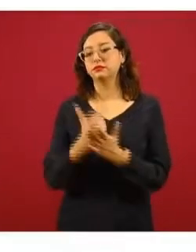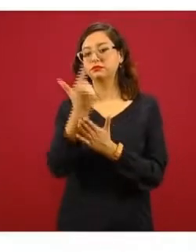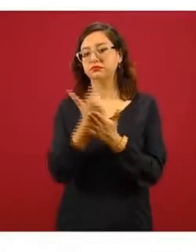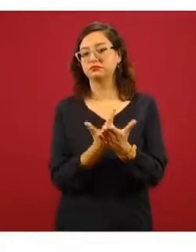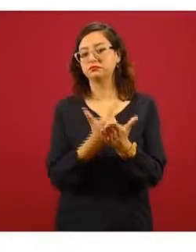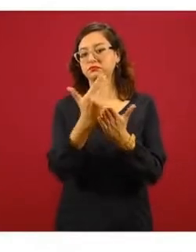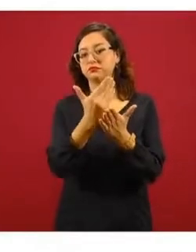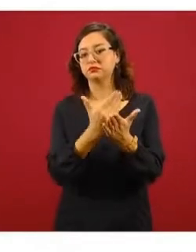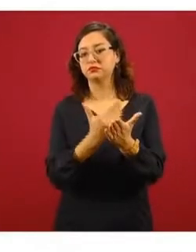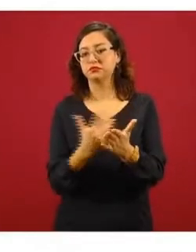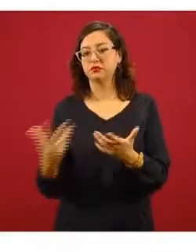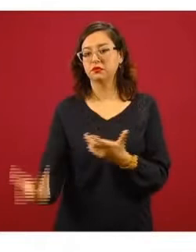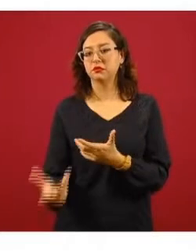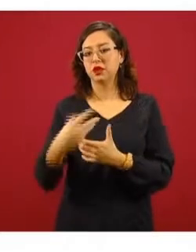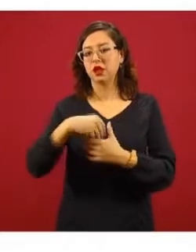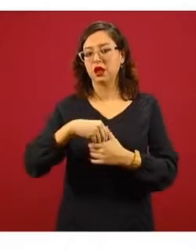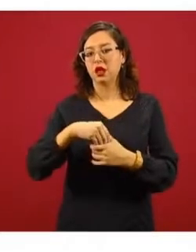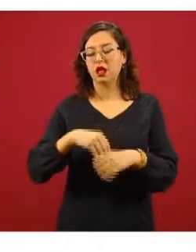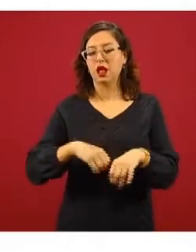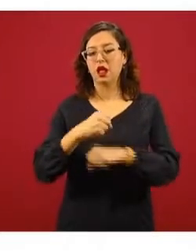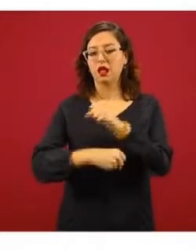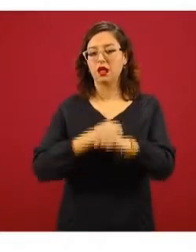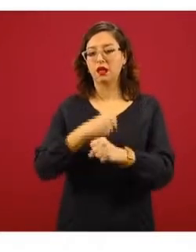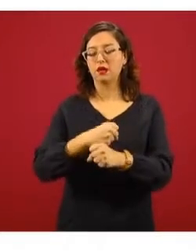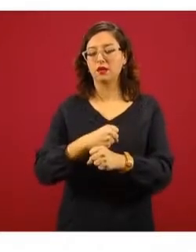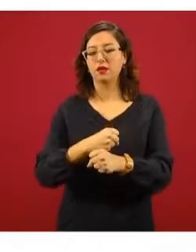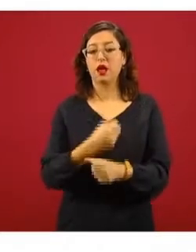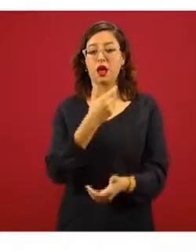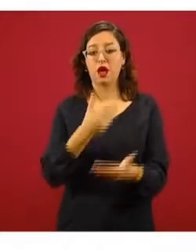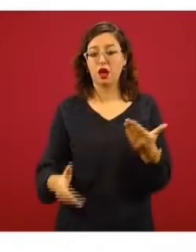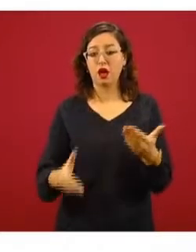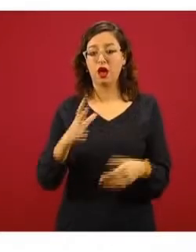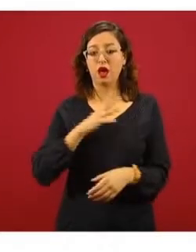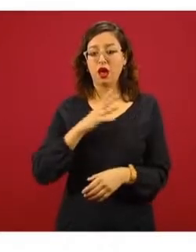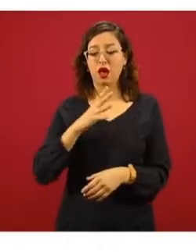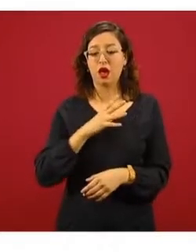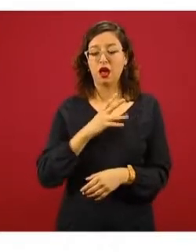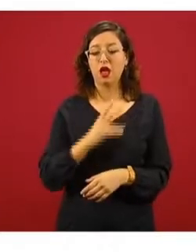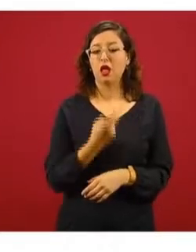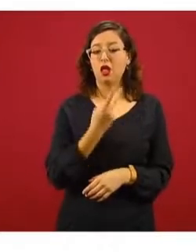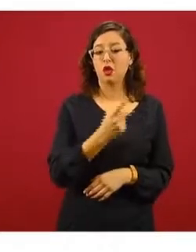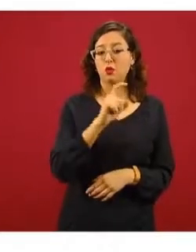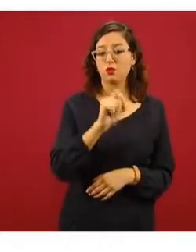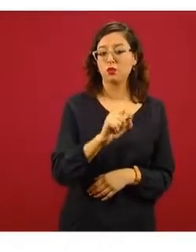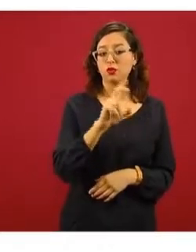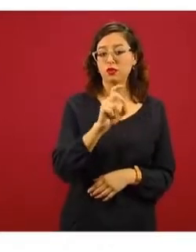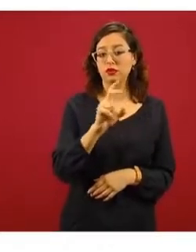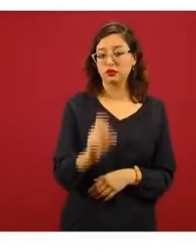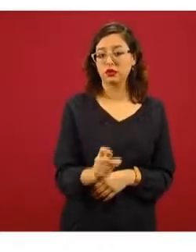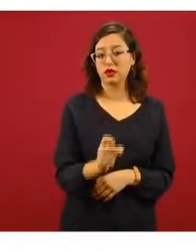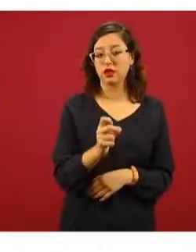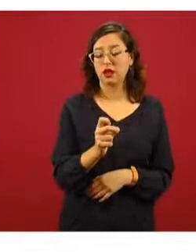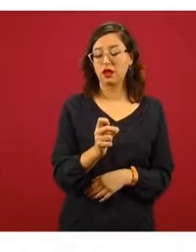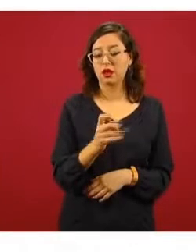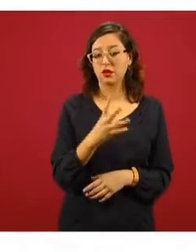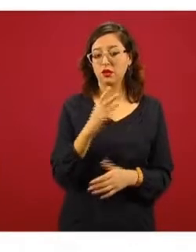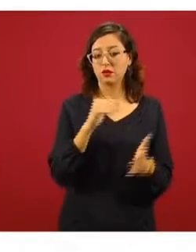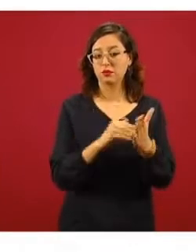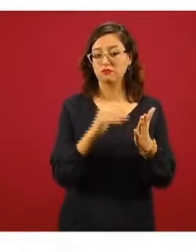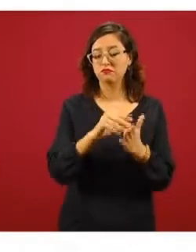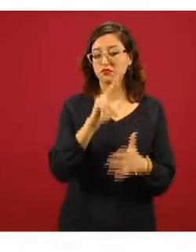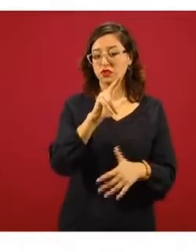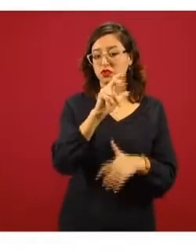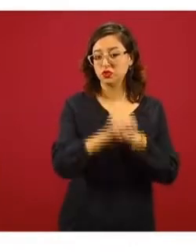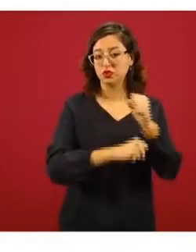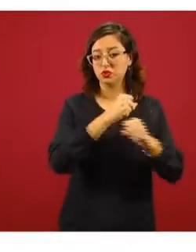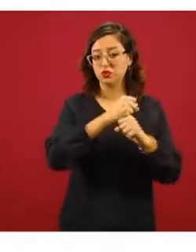En términos de edades, tenemos ahora 2.34 millones de menores de edad